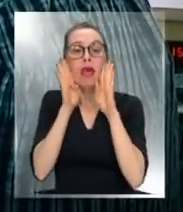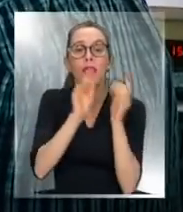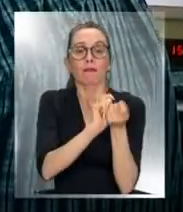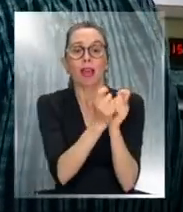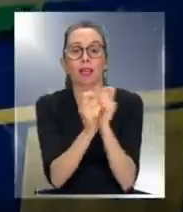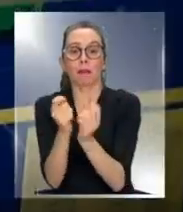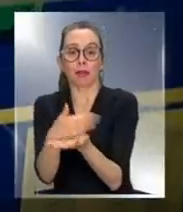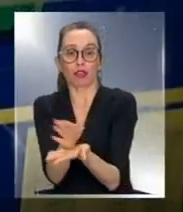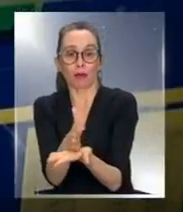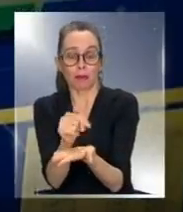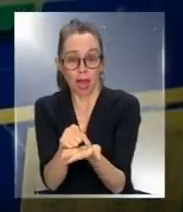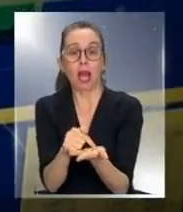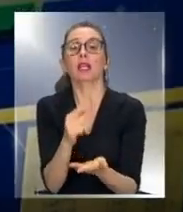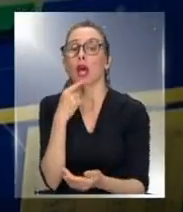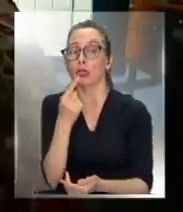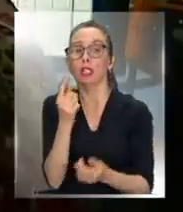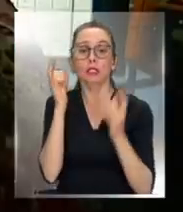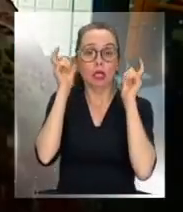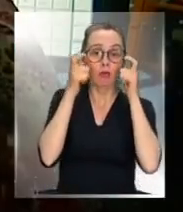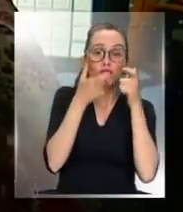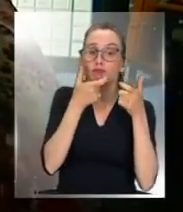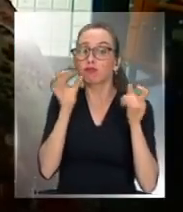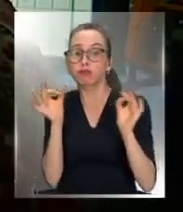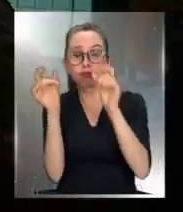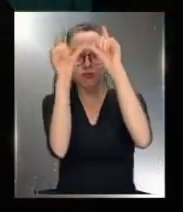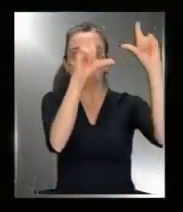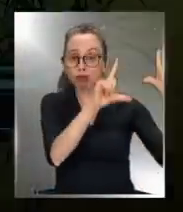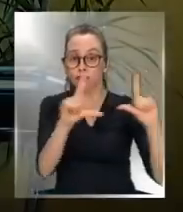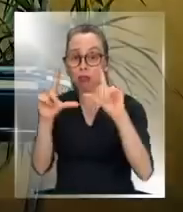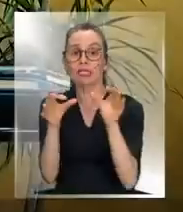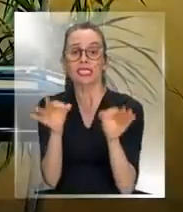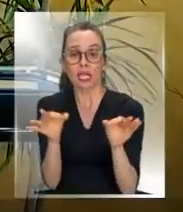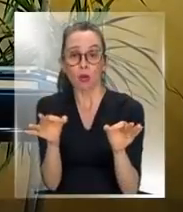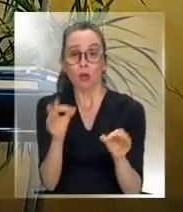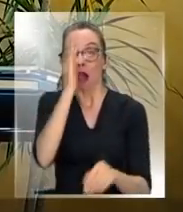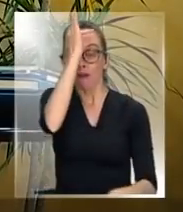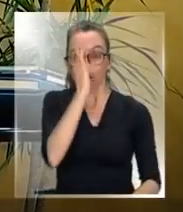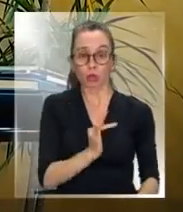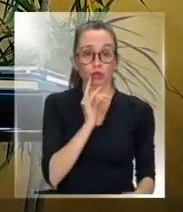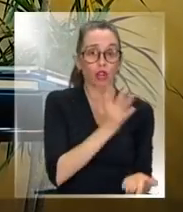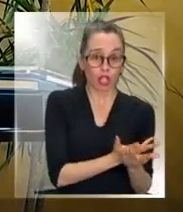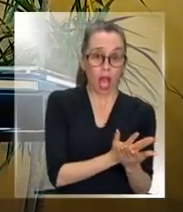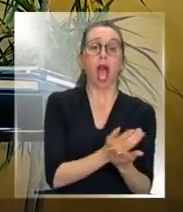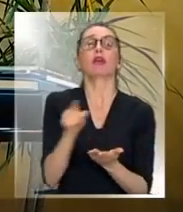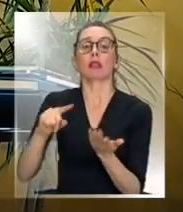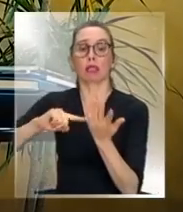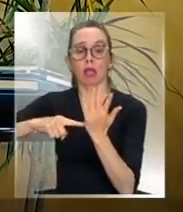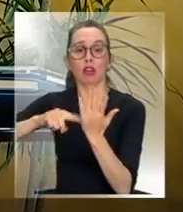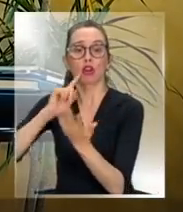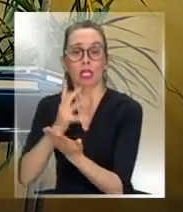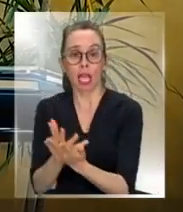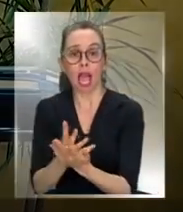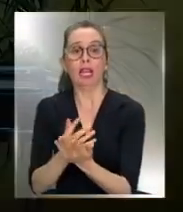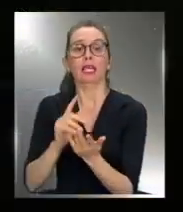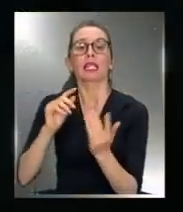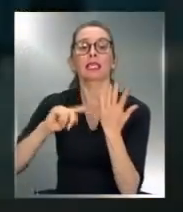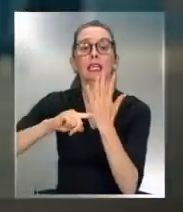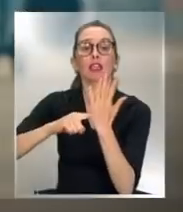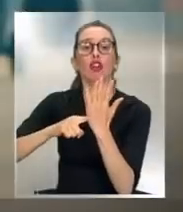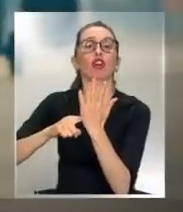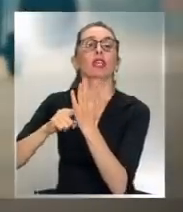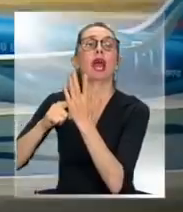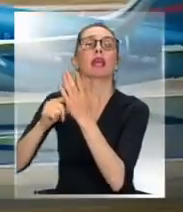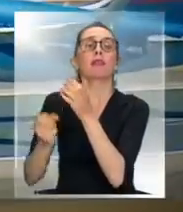La seguridad operacional está totalmente garantizada. Con el personal que tenemos, con la tecnología que tenemos ahora y la que vamos a implementar a futuro.